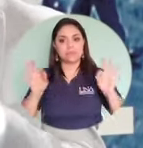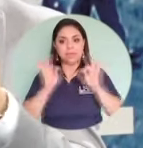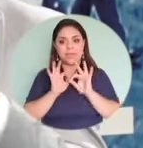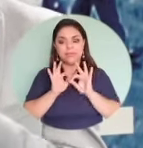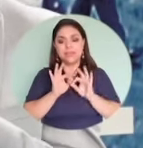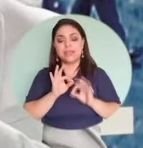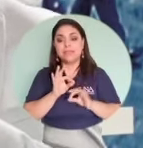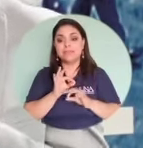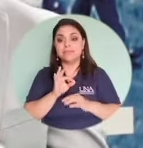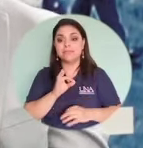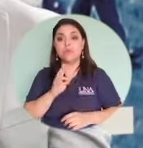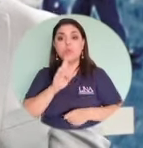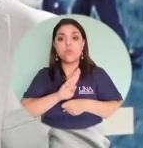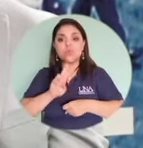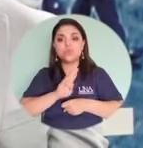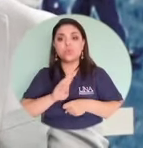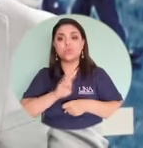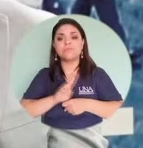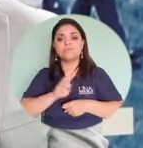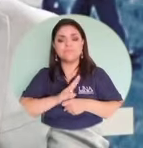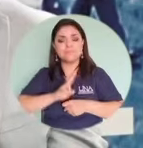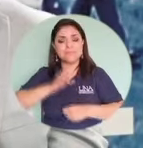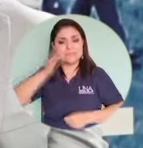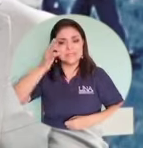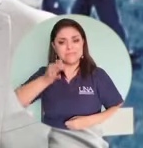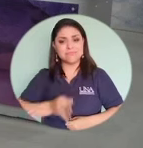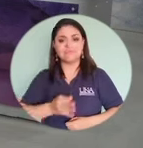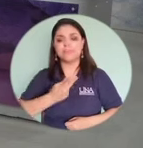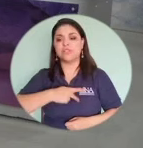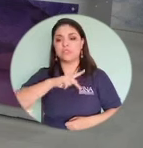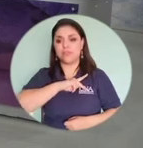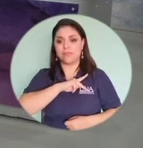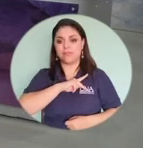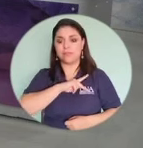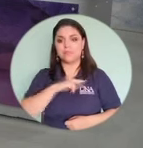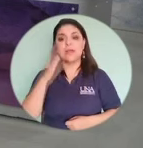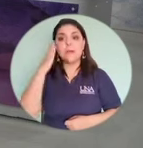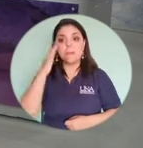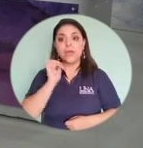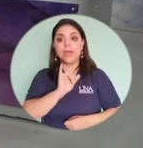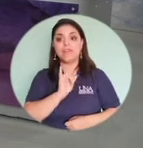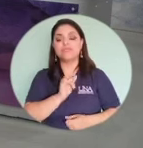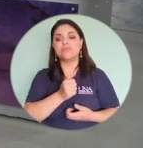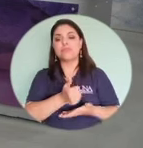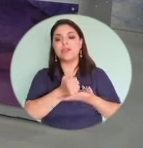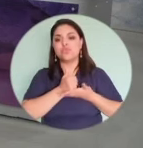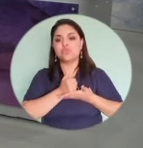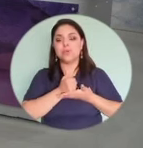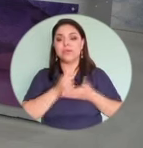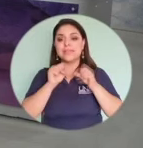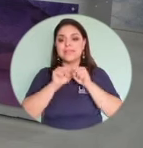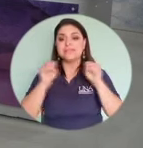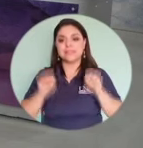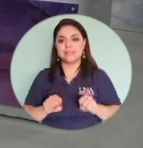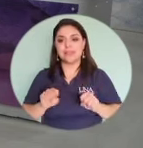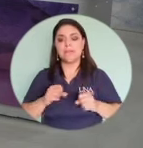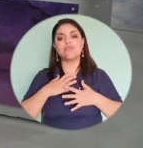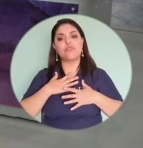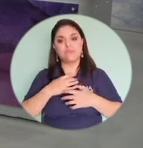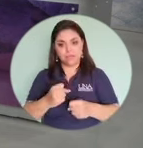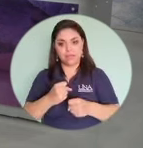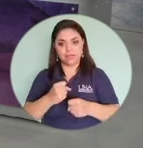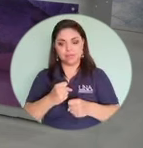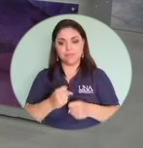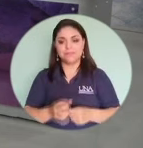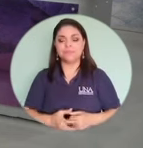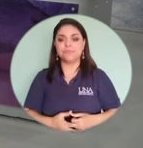tienen que ser únicamente de uso estrictamente personal, porque eso garantiza que el sistema sea fiable